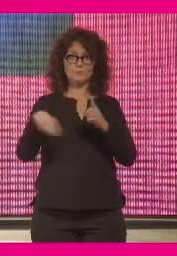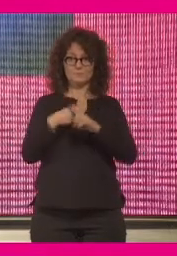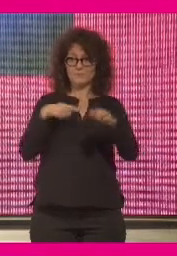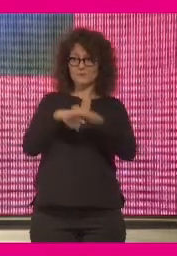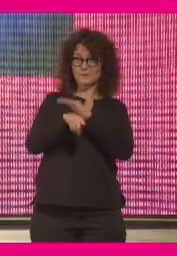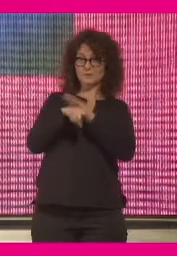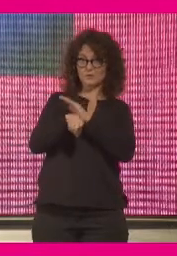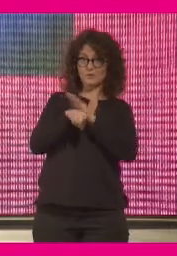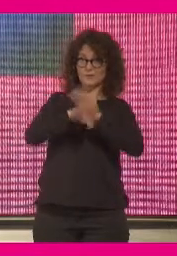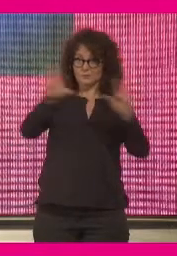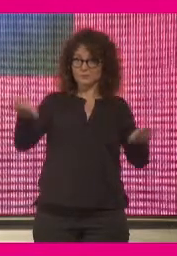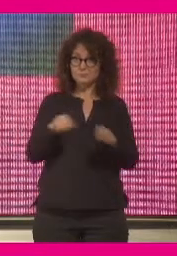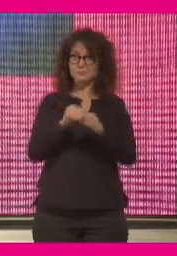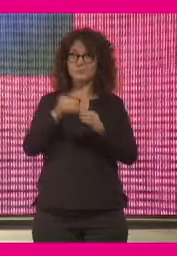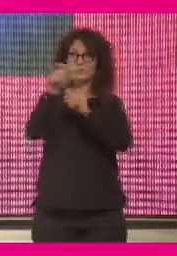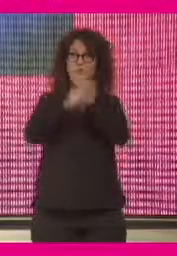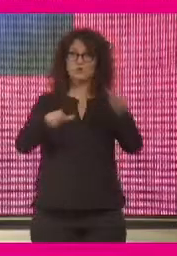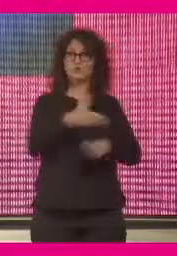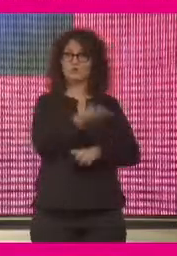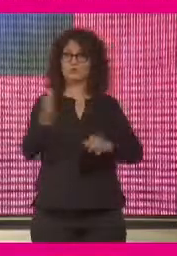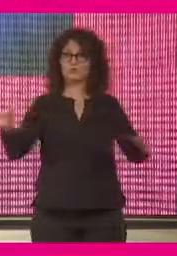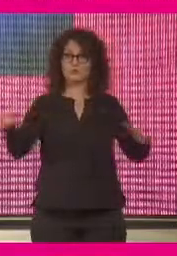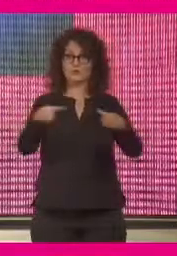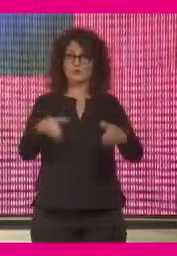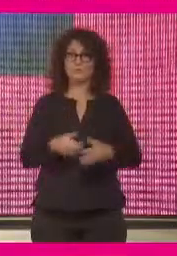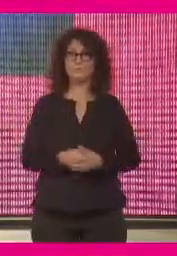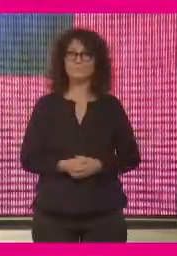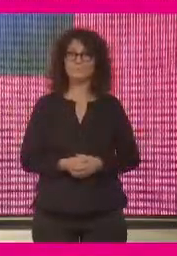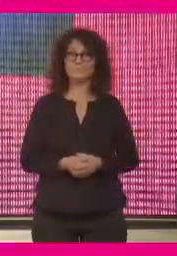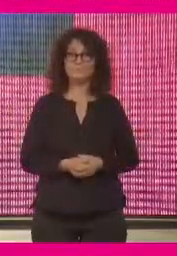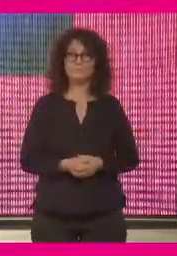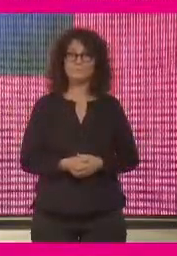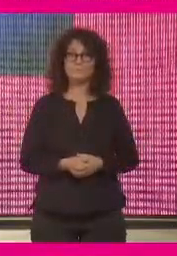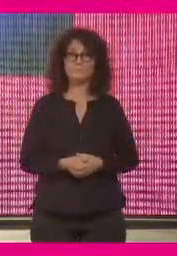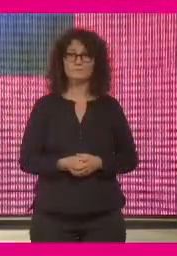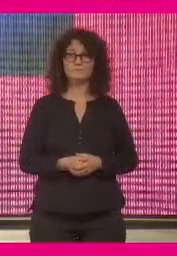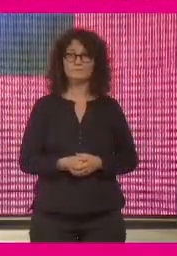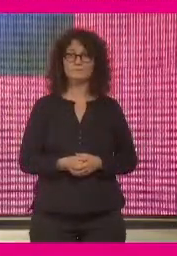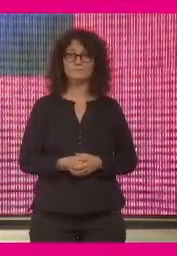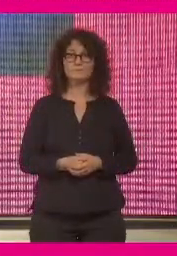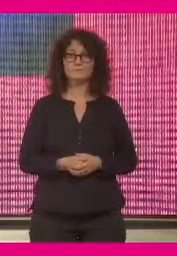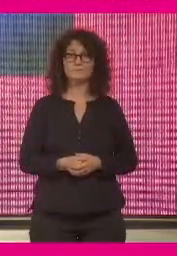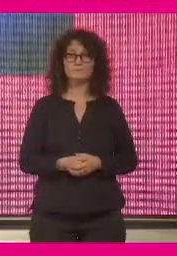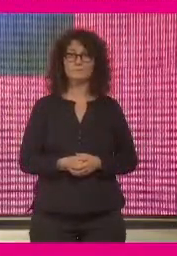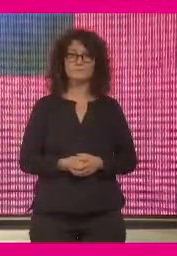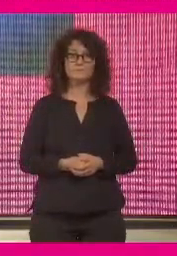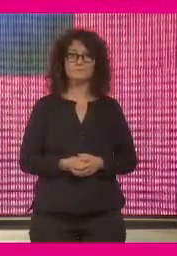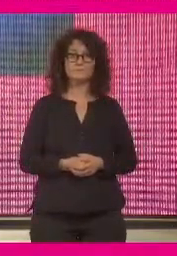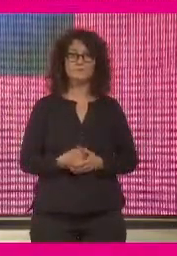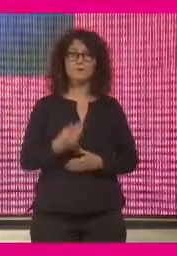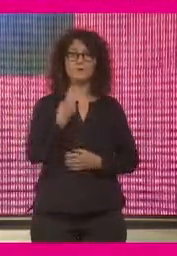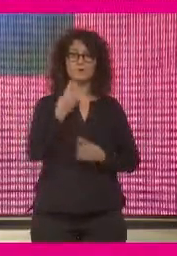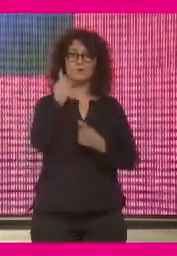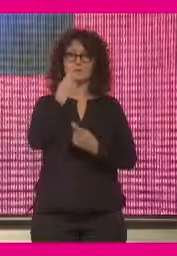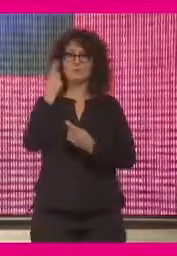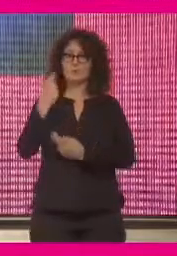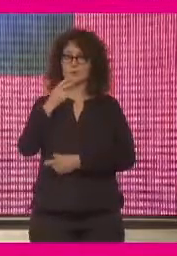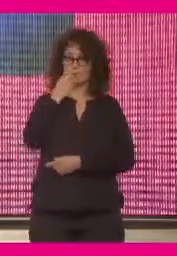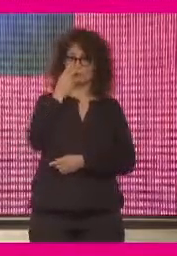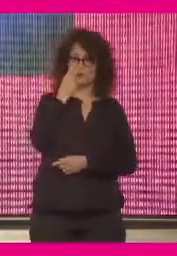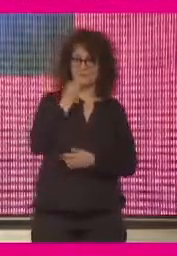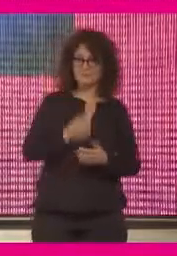gestionar esa dimensión colectiva que tienen las pandemias. Bueno, pues son dos preguntas muy interesantes